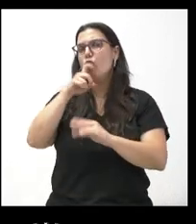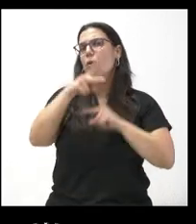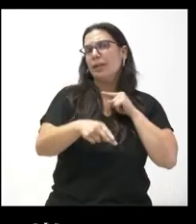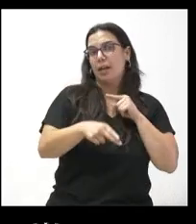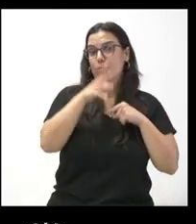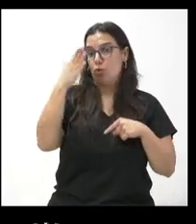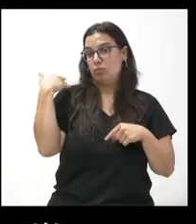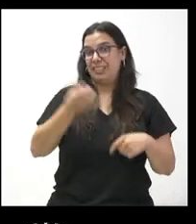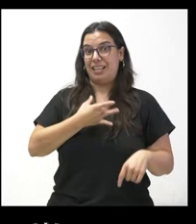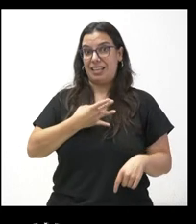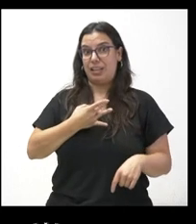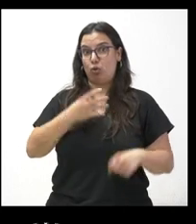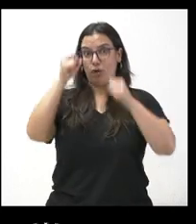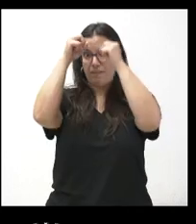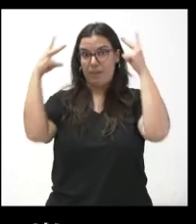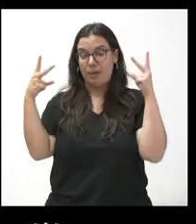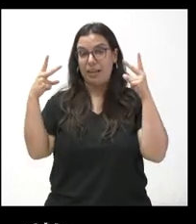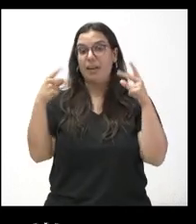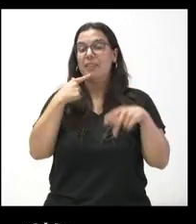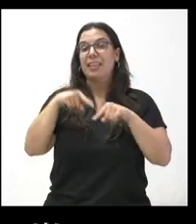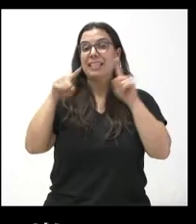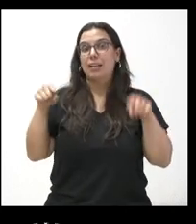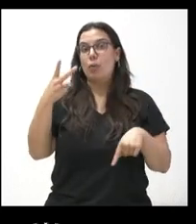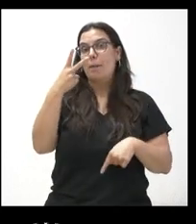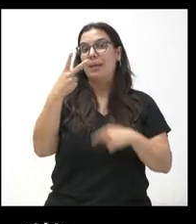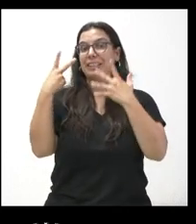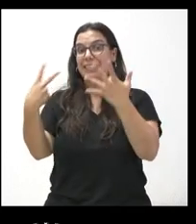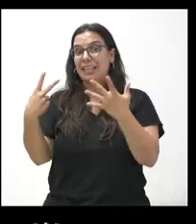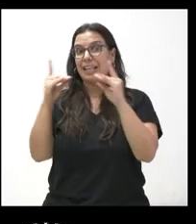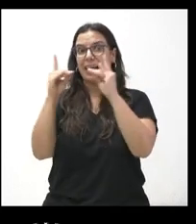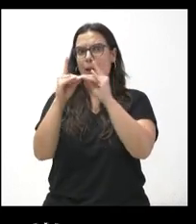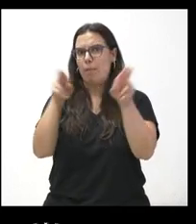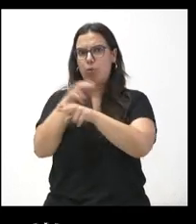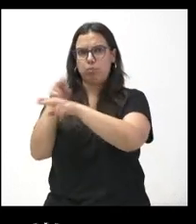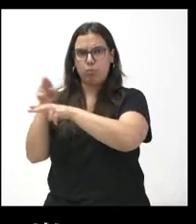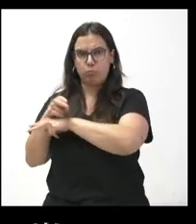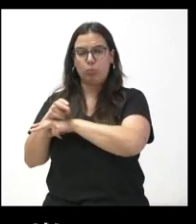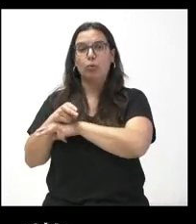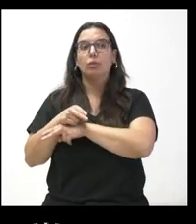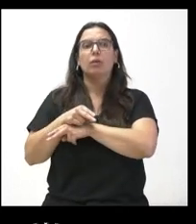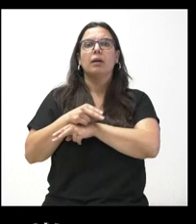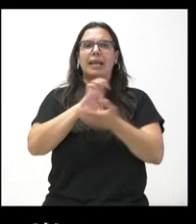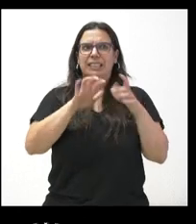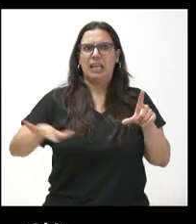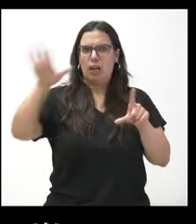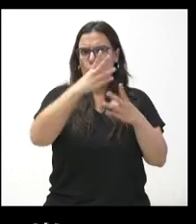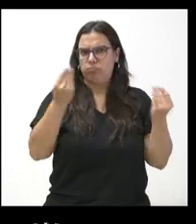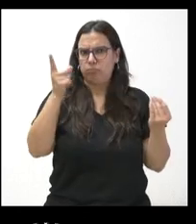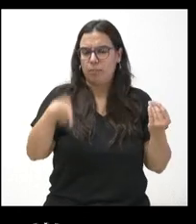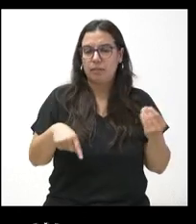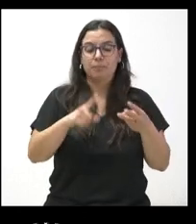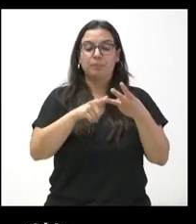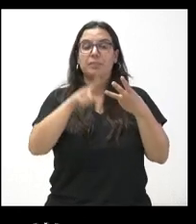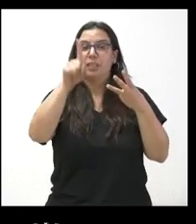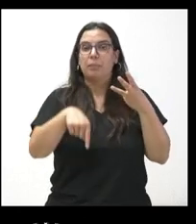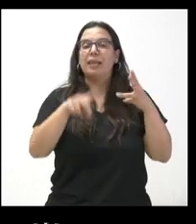unos días, concretamente 27 camas en Segovia y más de 300 en Castilla y León. Y al hilo de lo aprobado hoy, en cuanto a la inversión en